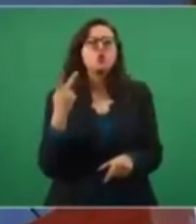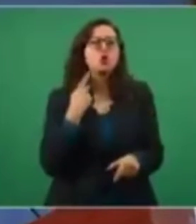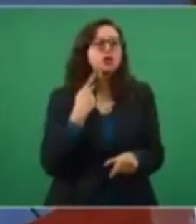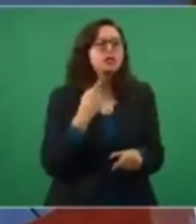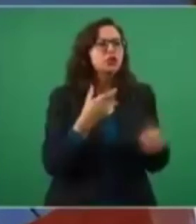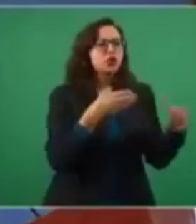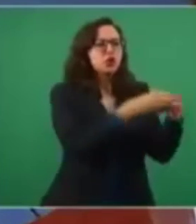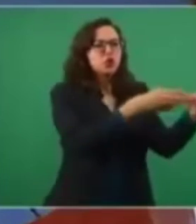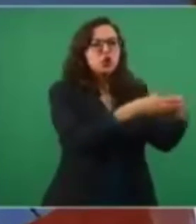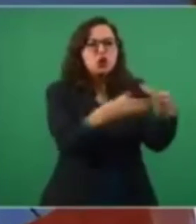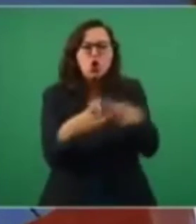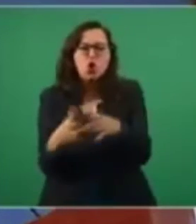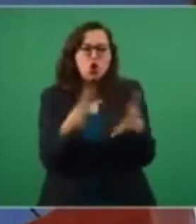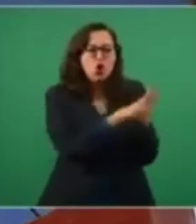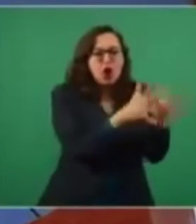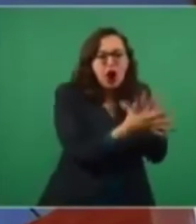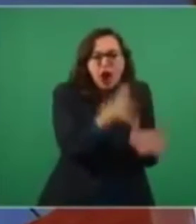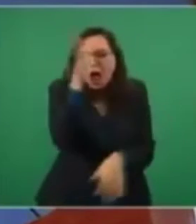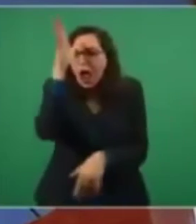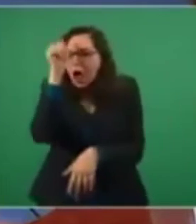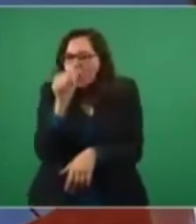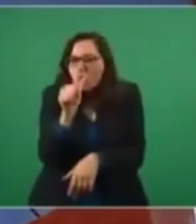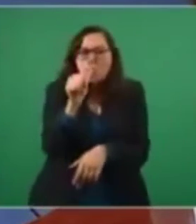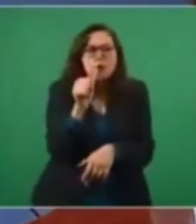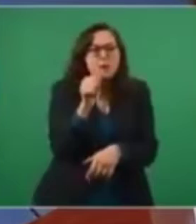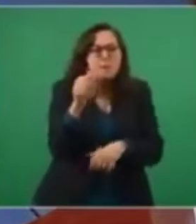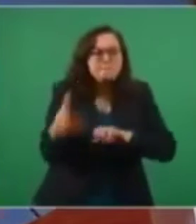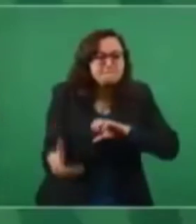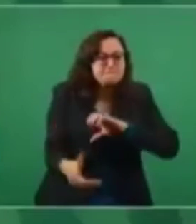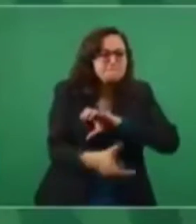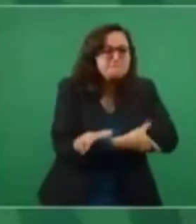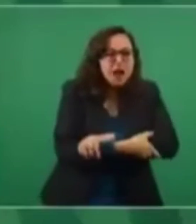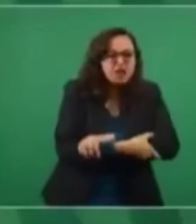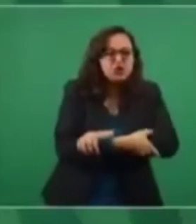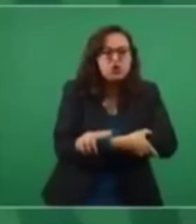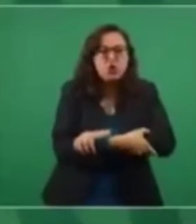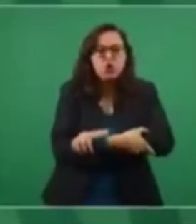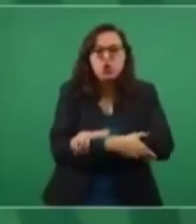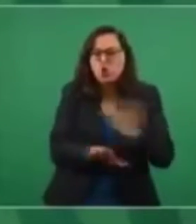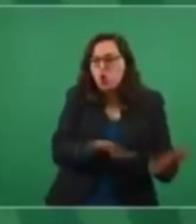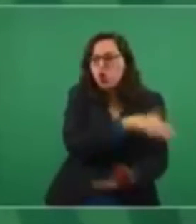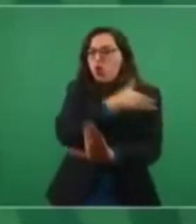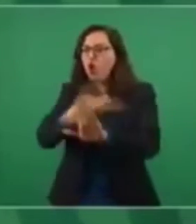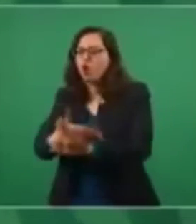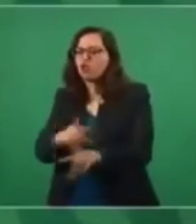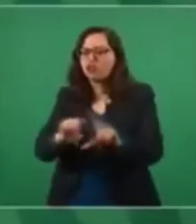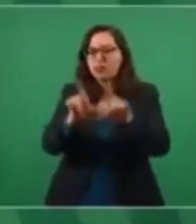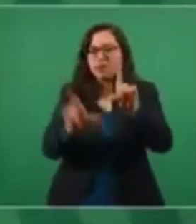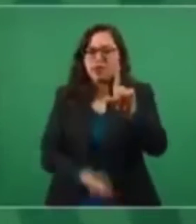que establecieron